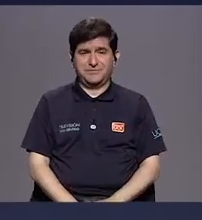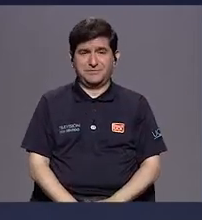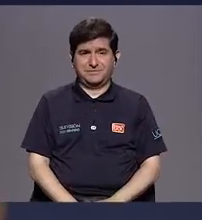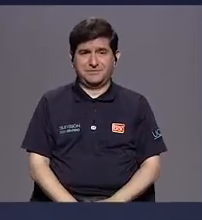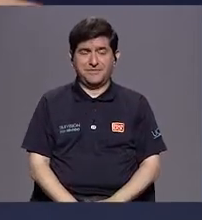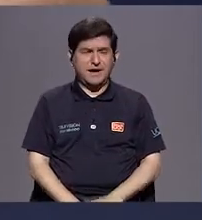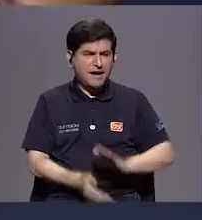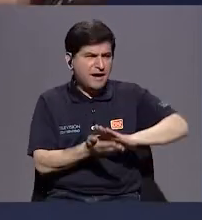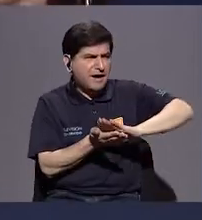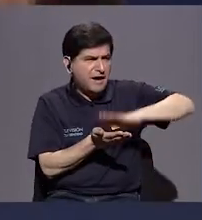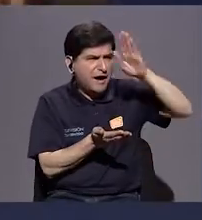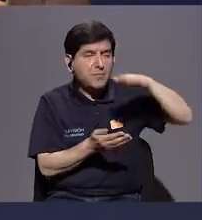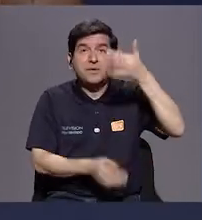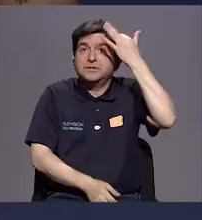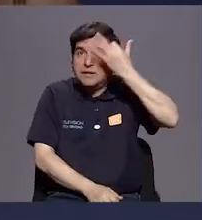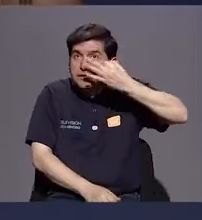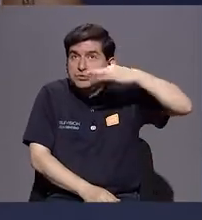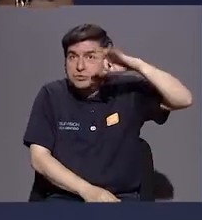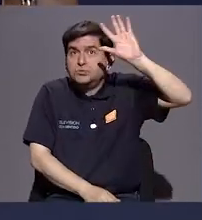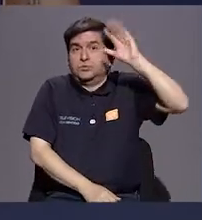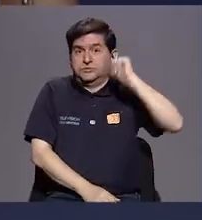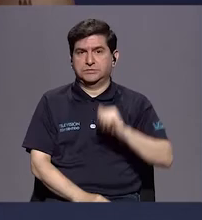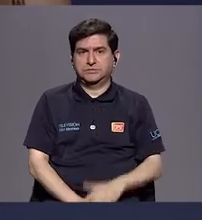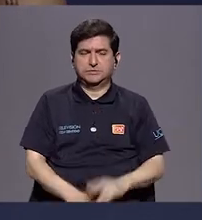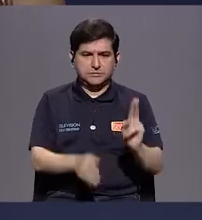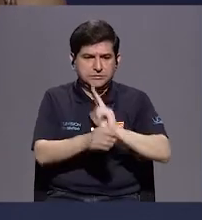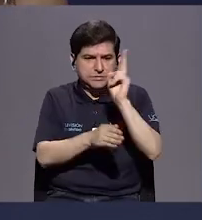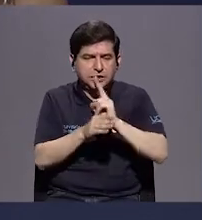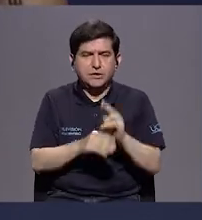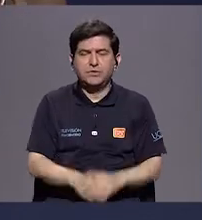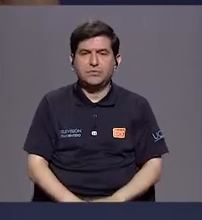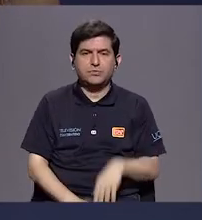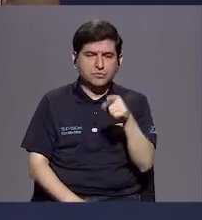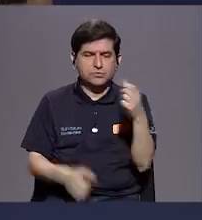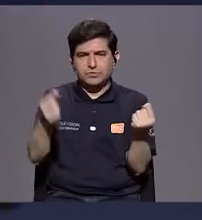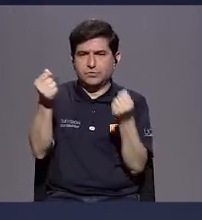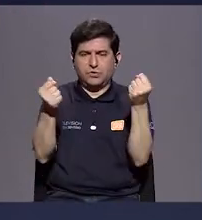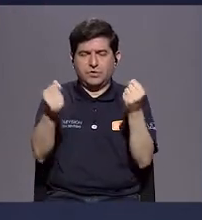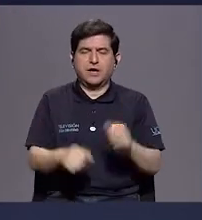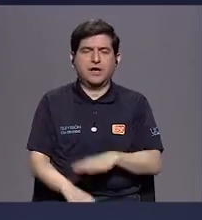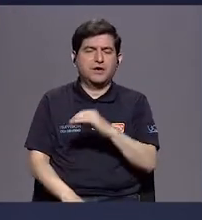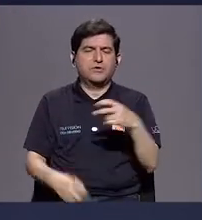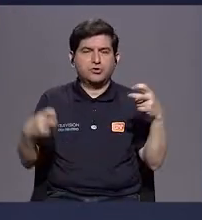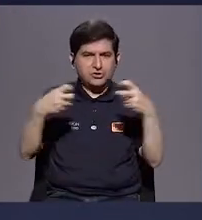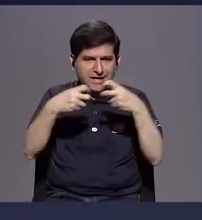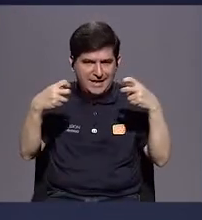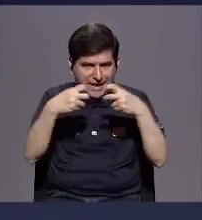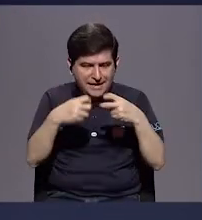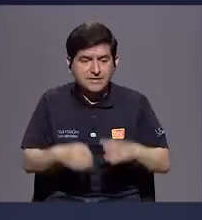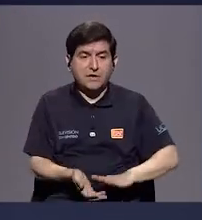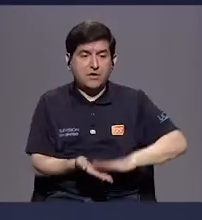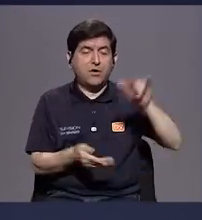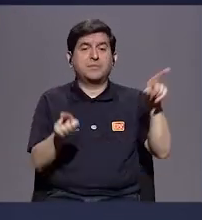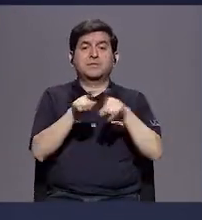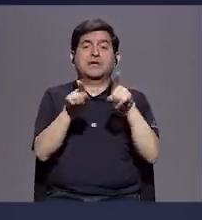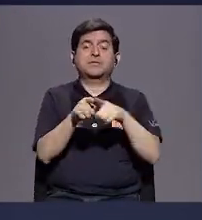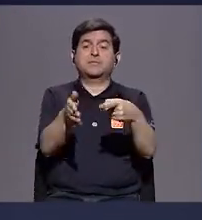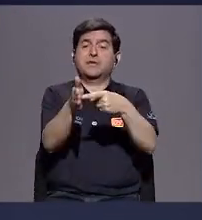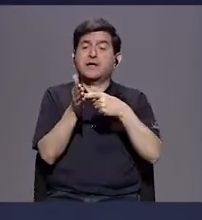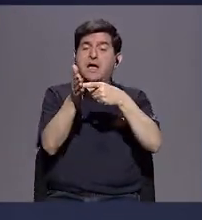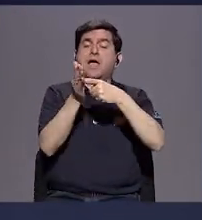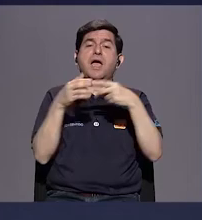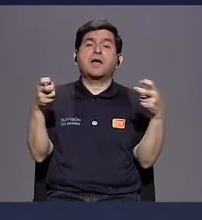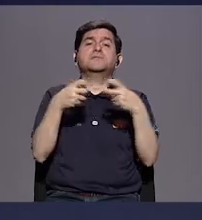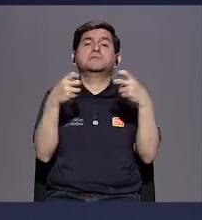de aumentar supuestamente el consumo de vehículos o transporte eléctrico, estaríamos entonces aumentando la demanda de